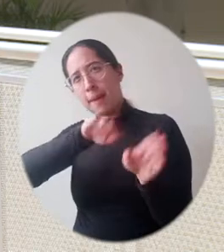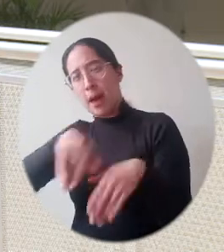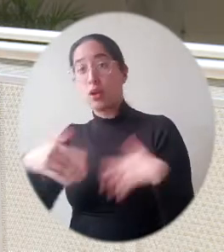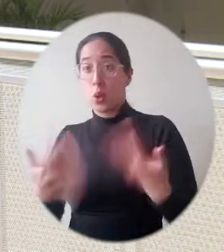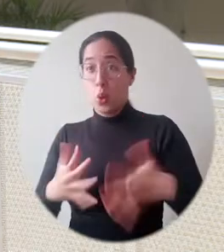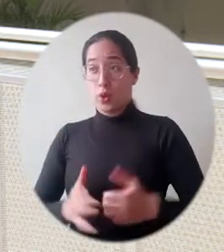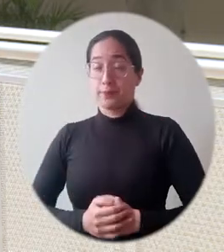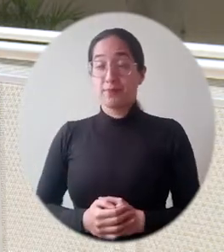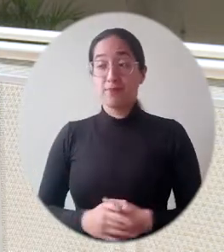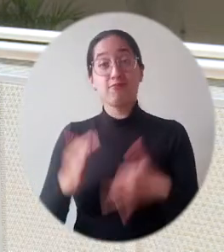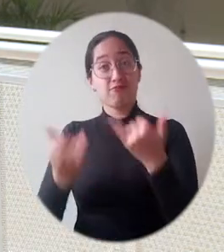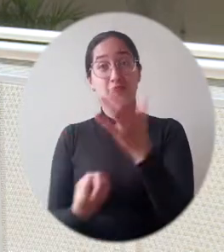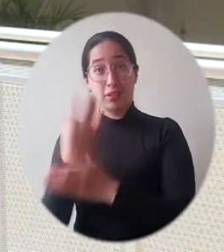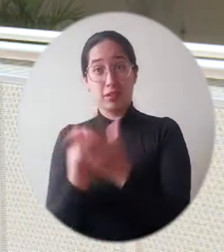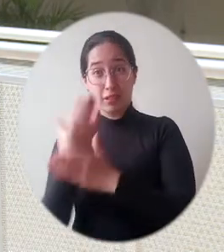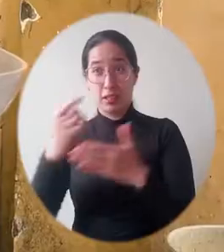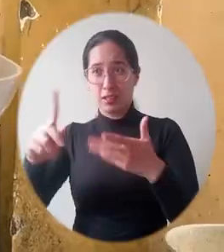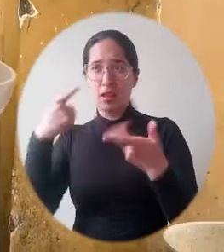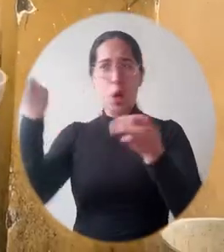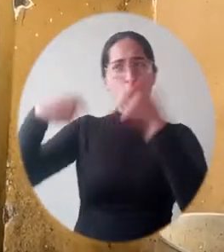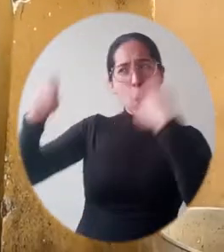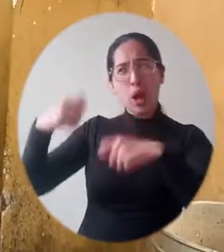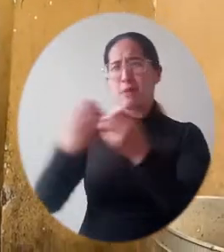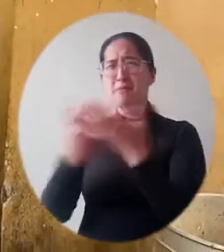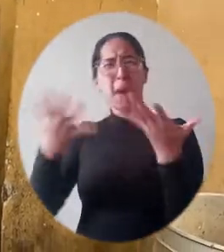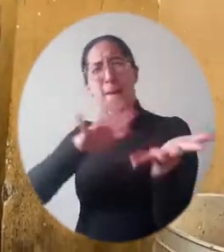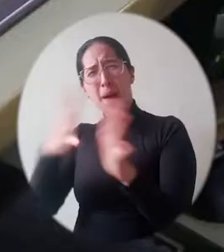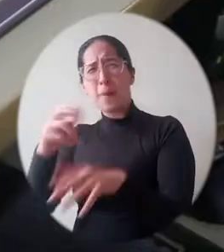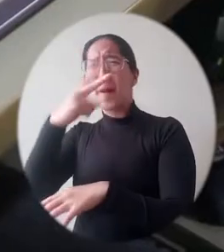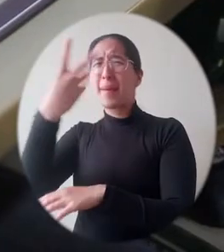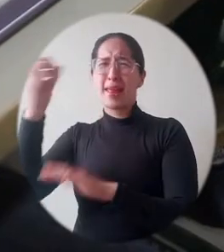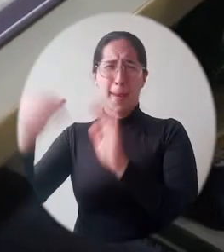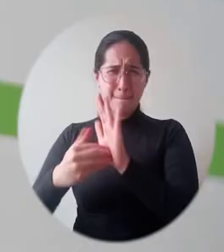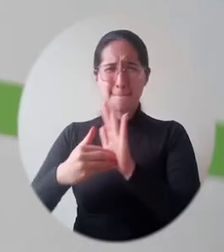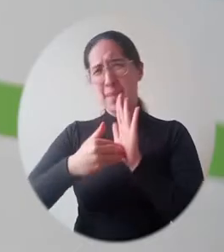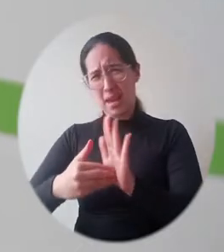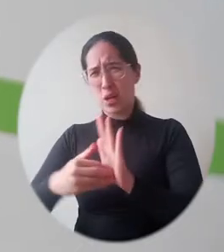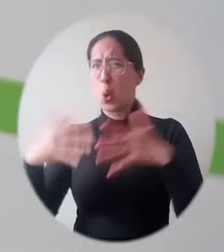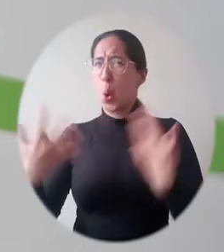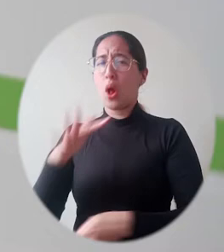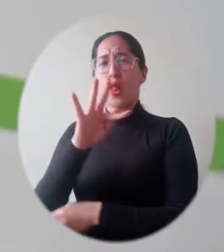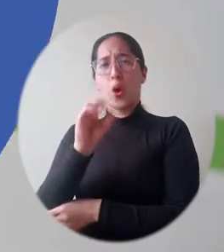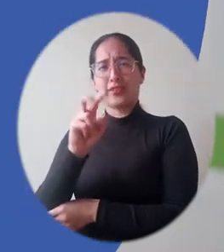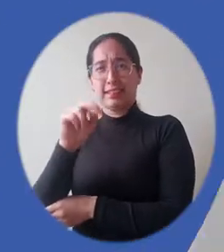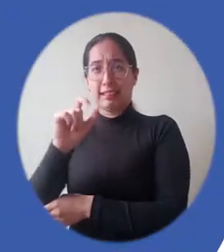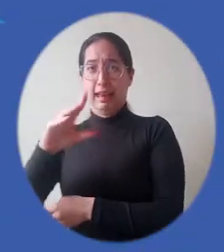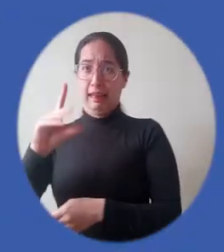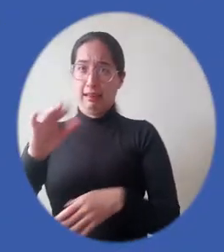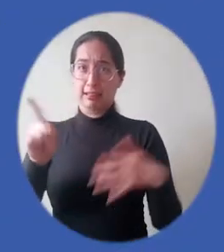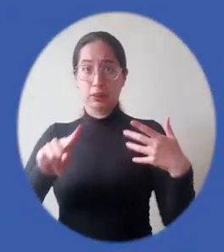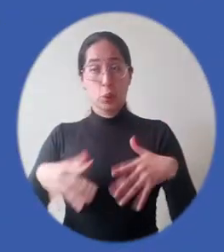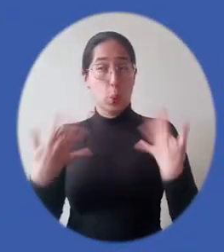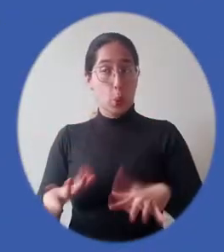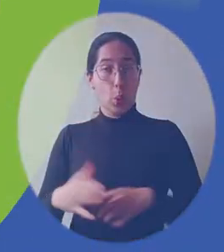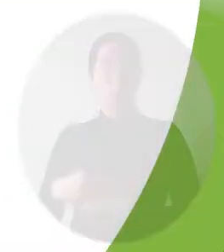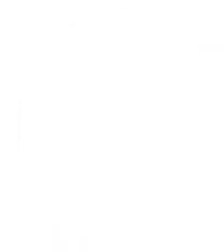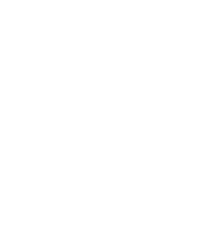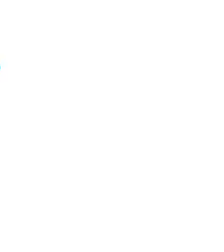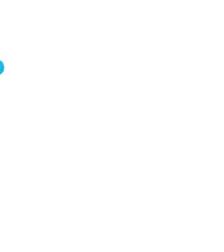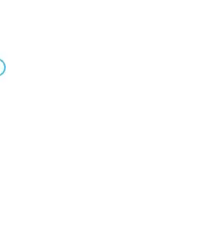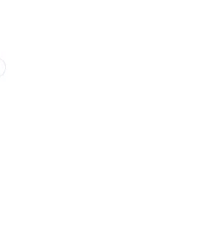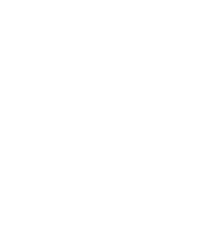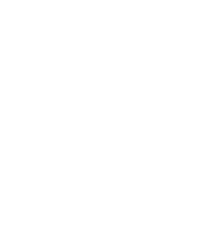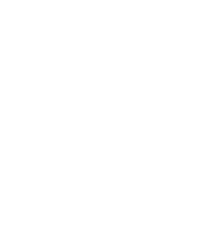volúmenes de venta de los productos comercializados, que fueron de alrededor de 20.000 toneladas. Universidad del